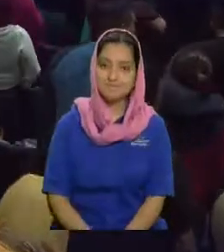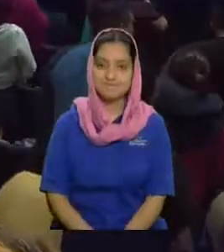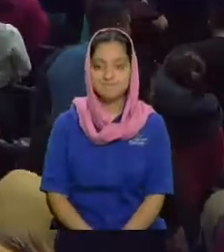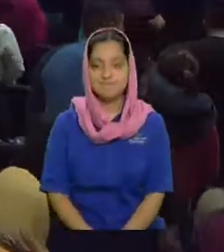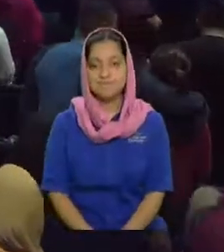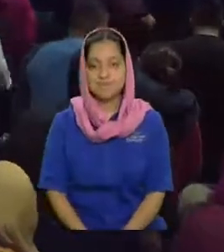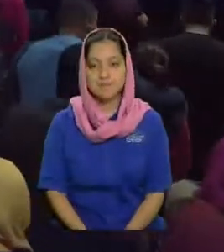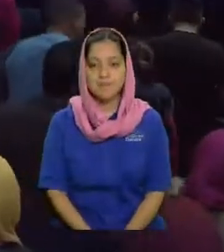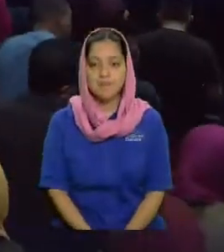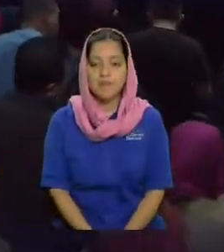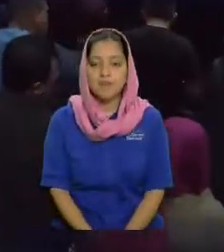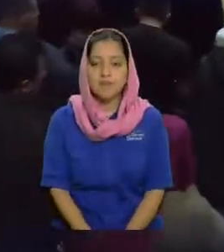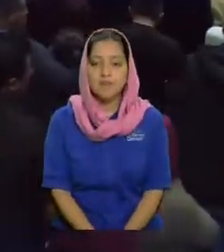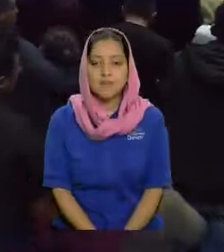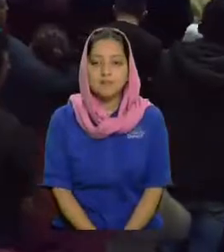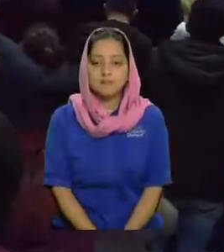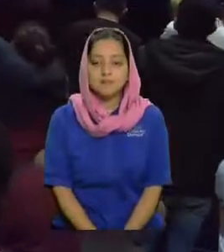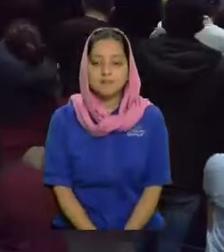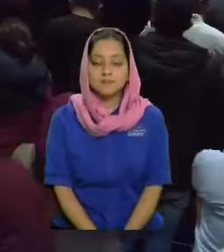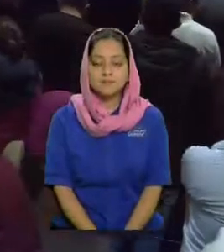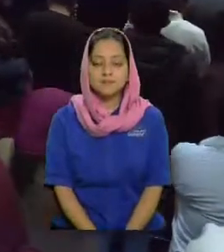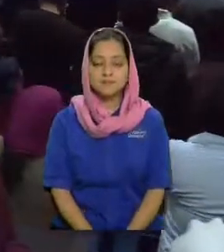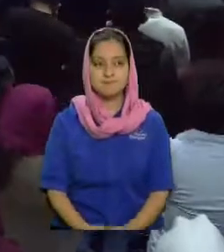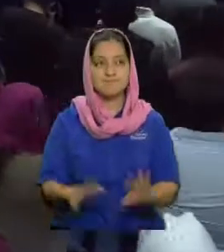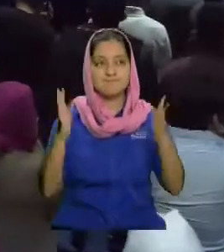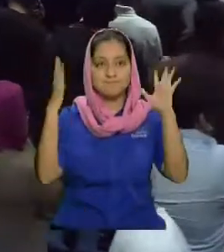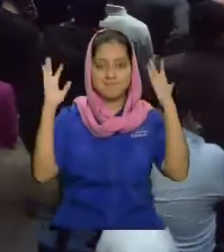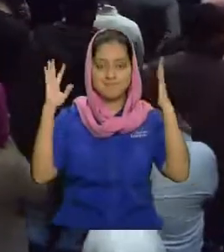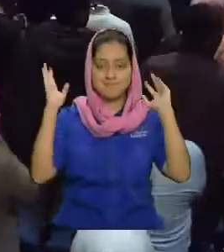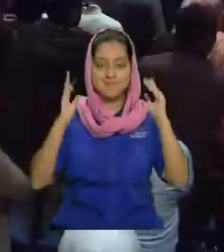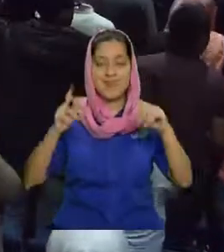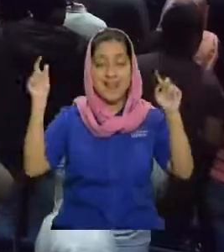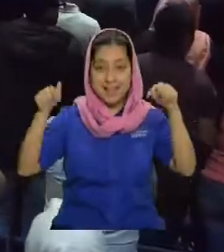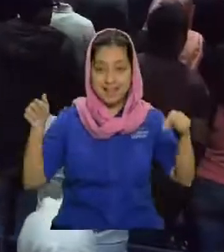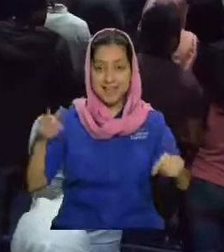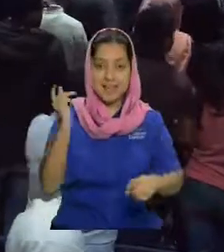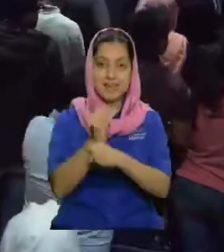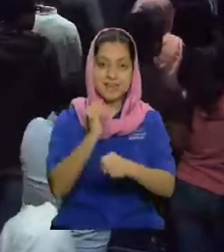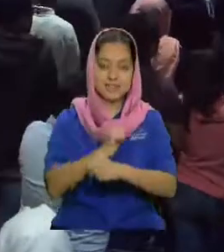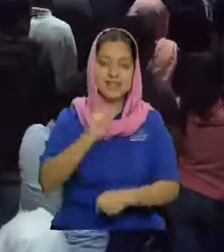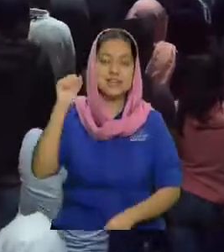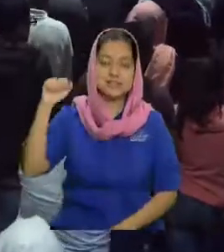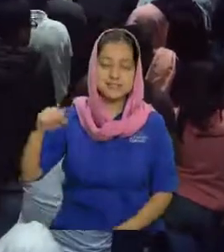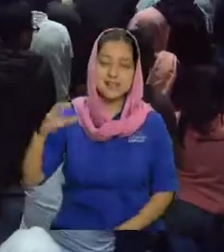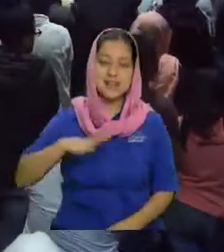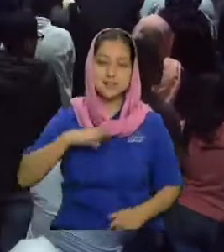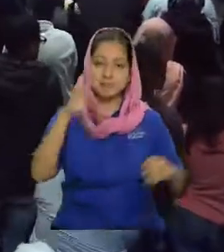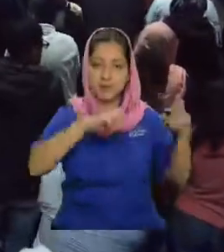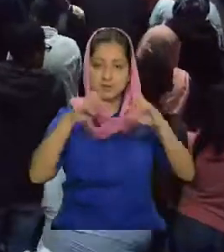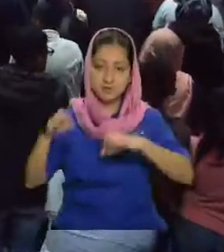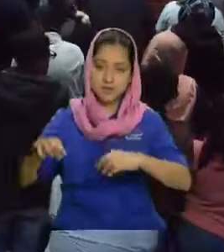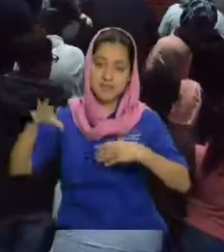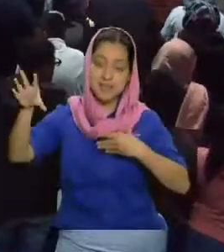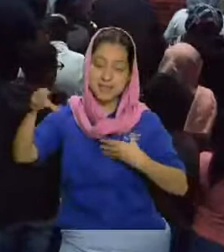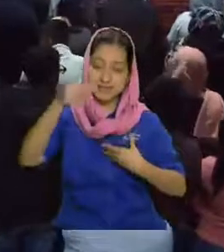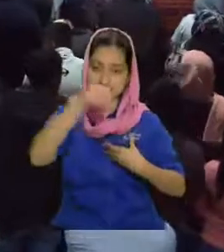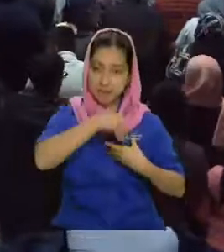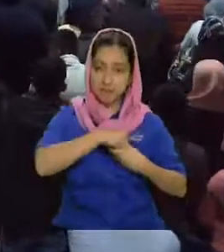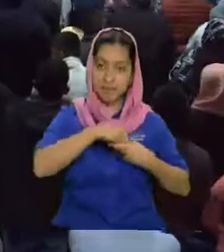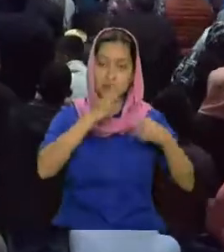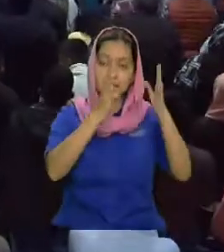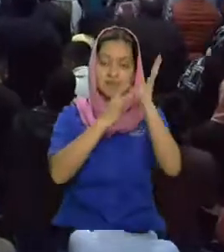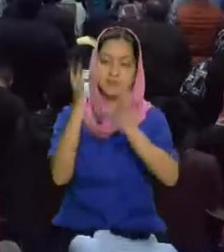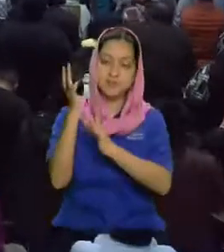esperar acá si hay alguien más venga lo vamos a bendecir entre todos nosotros estamos estamos deseosos de